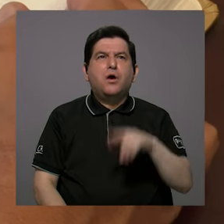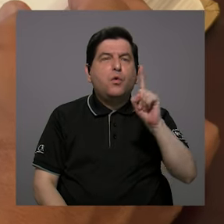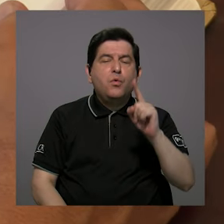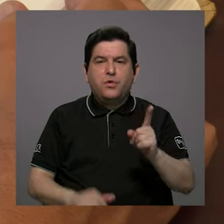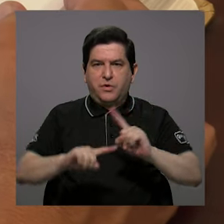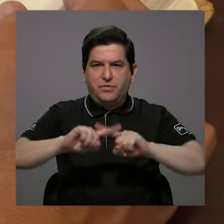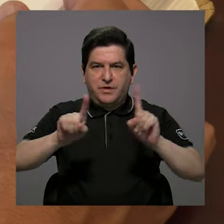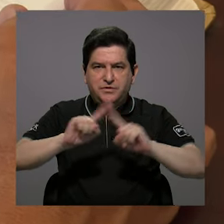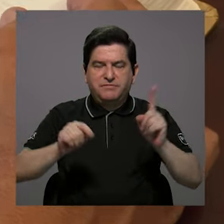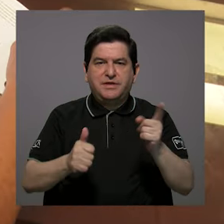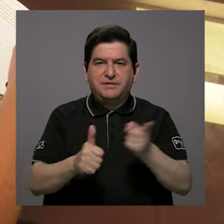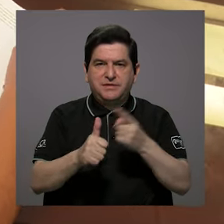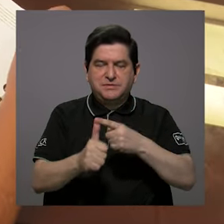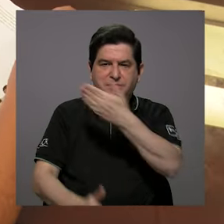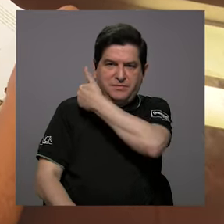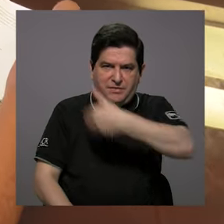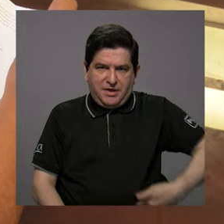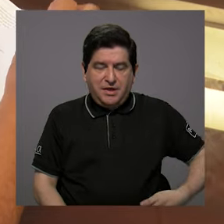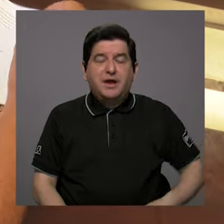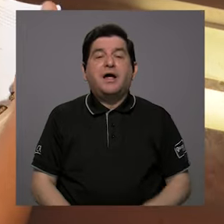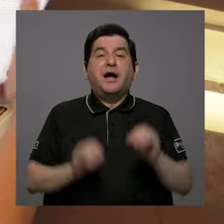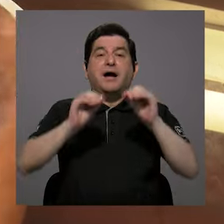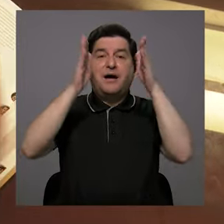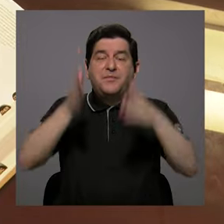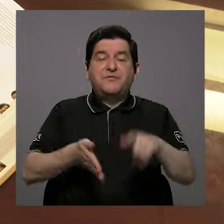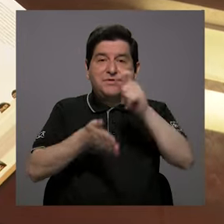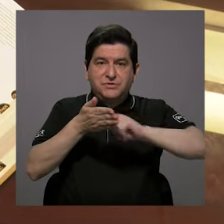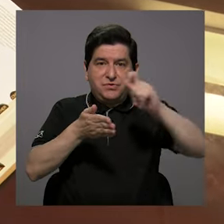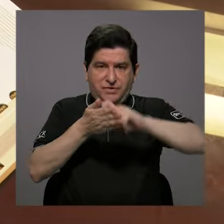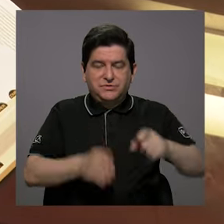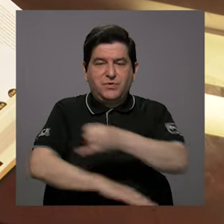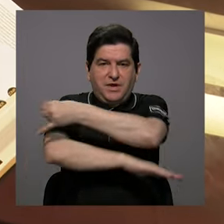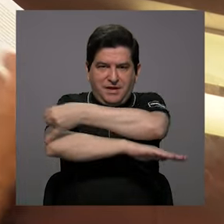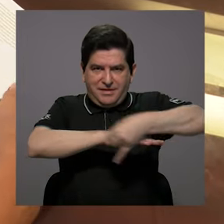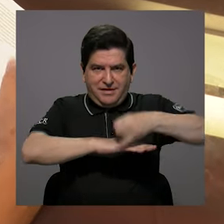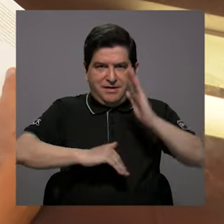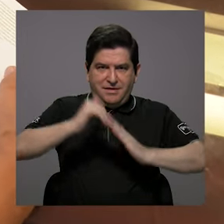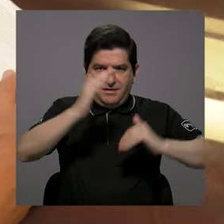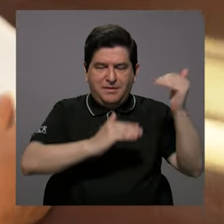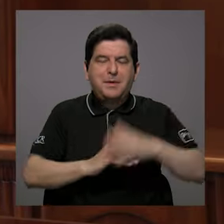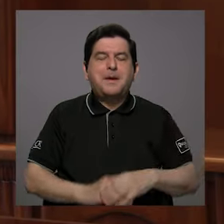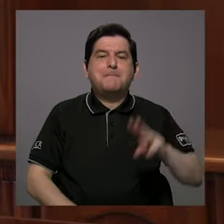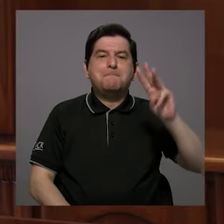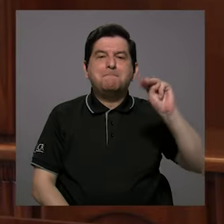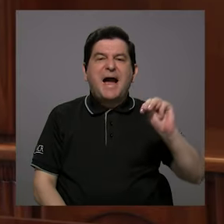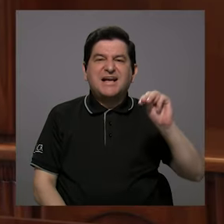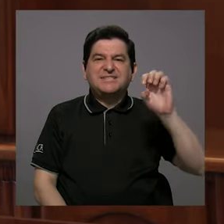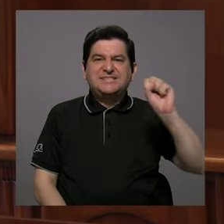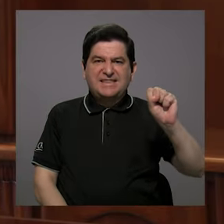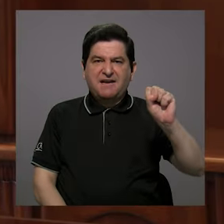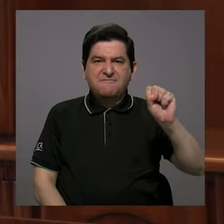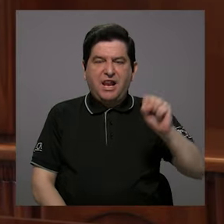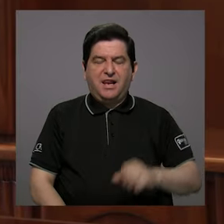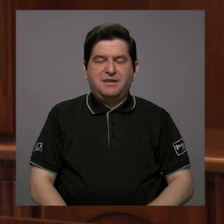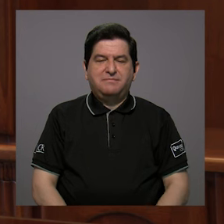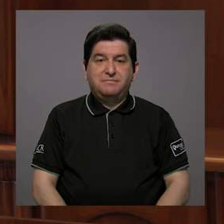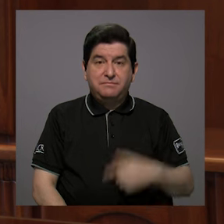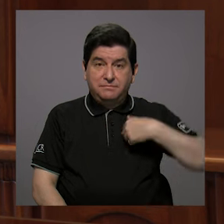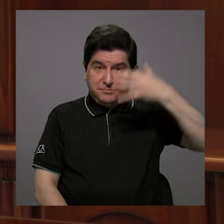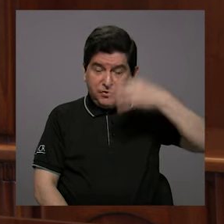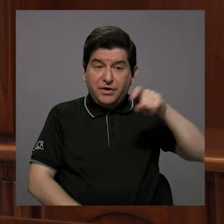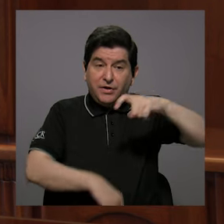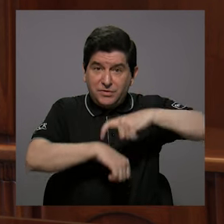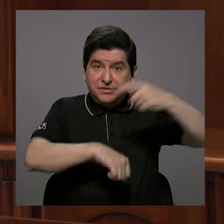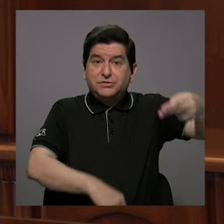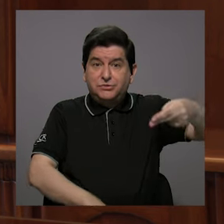presidentes del colegio, era un profesor también de la Escuela de Ingeniería Civil, que era don Maxi, fecha. Y yo creo que